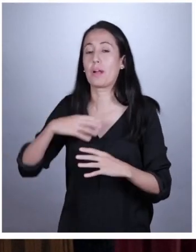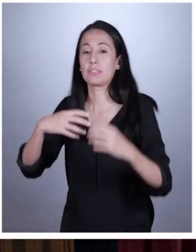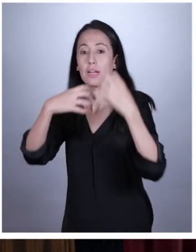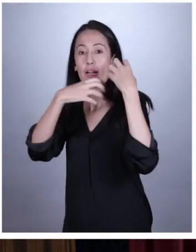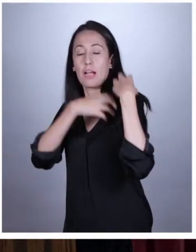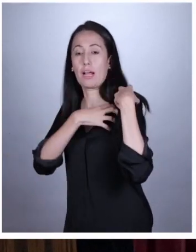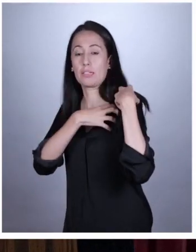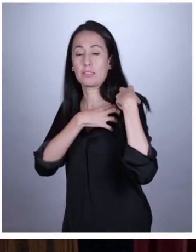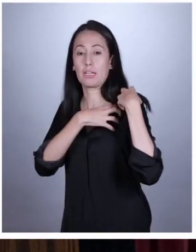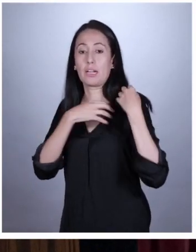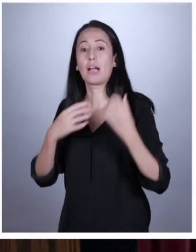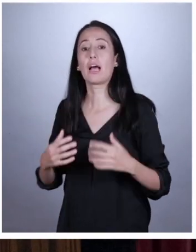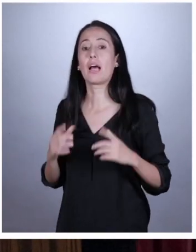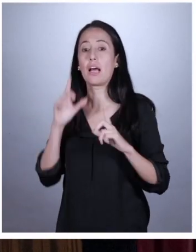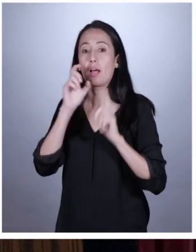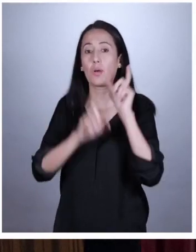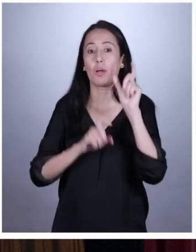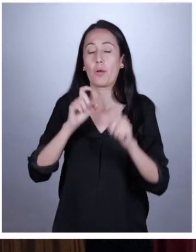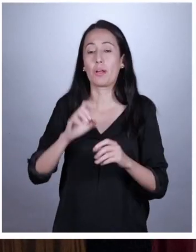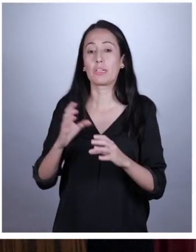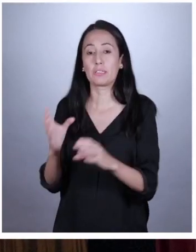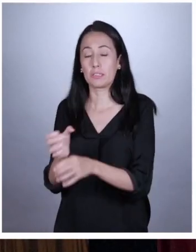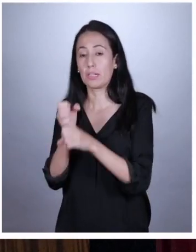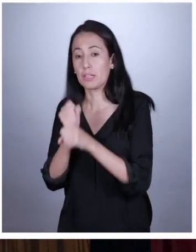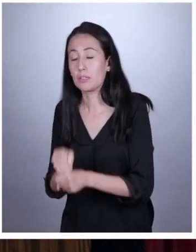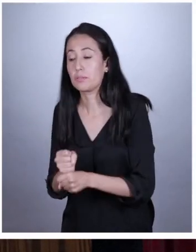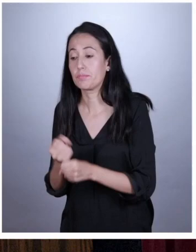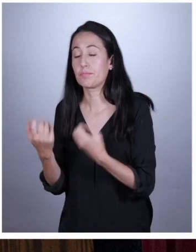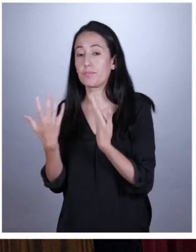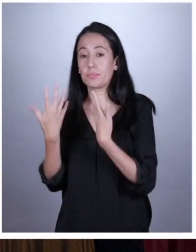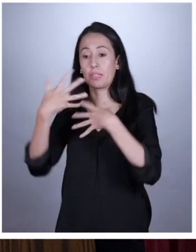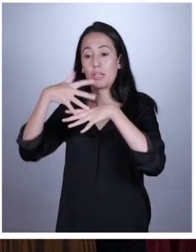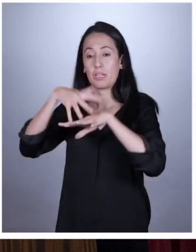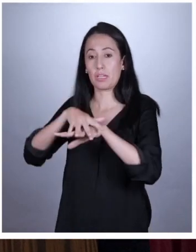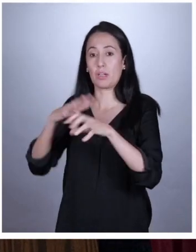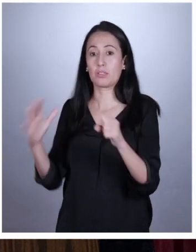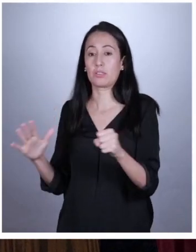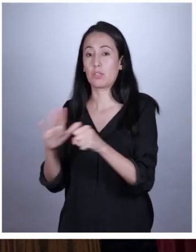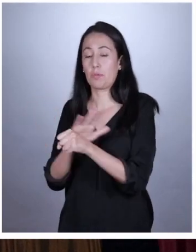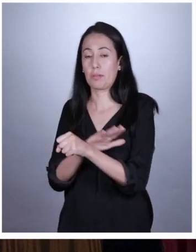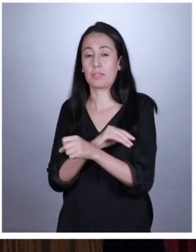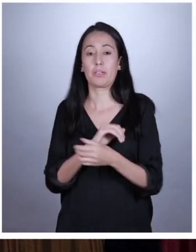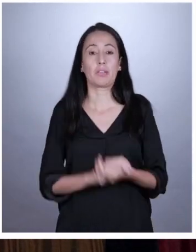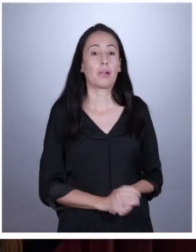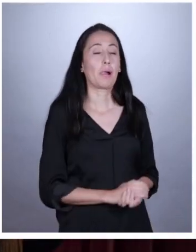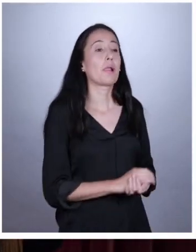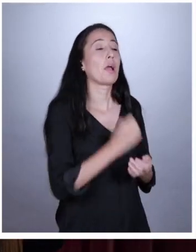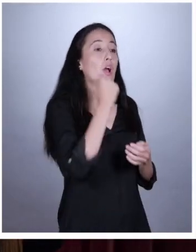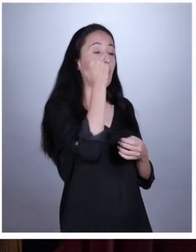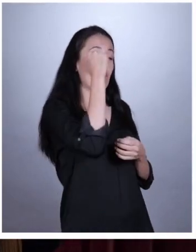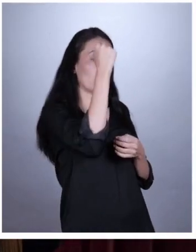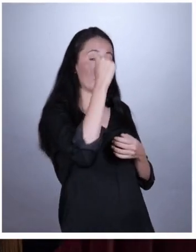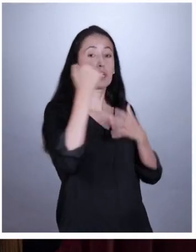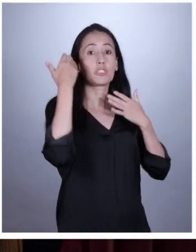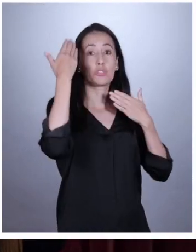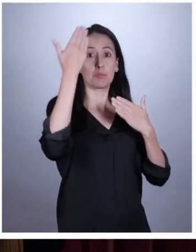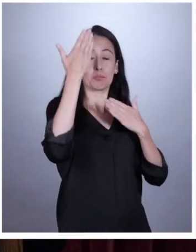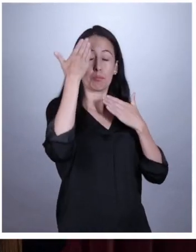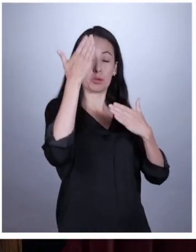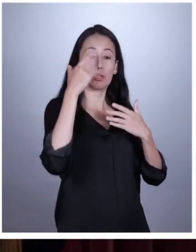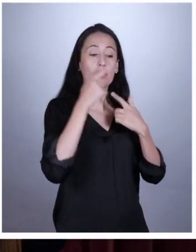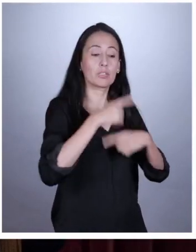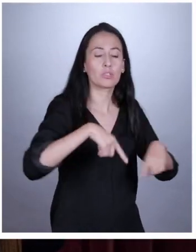buscan garantizar nuestro bienestar, seguridad e integridad física y mental. Los derechos